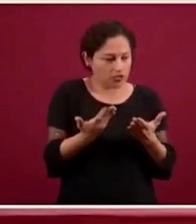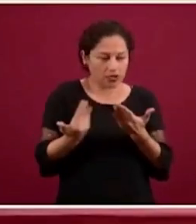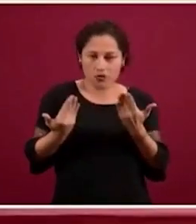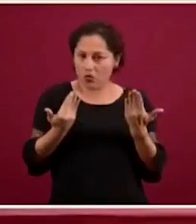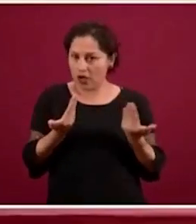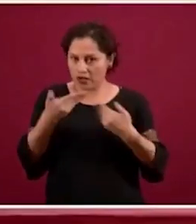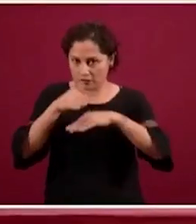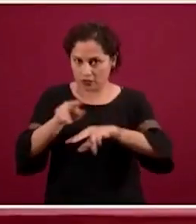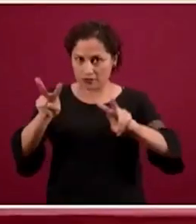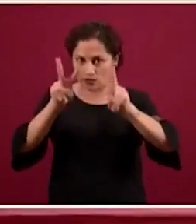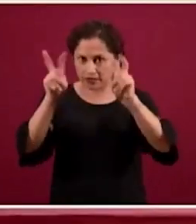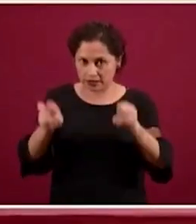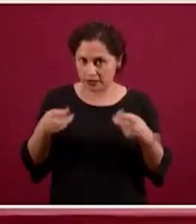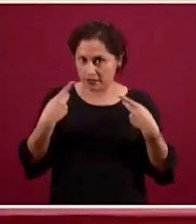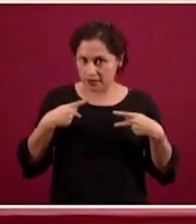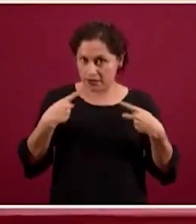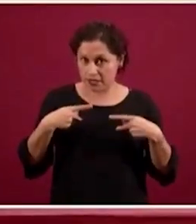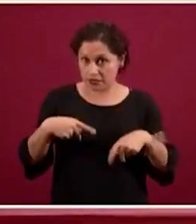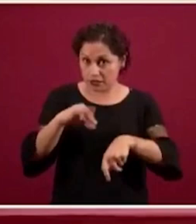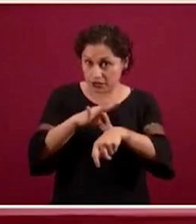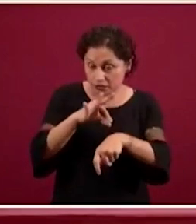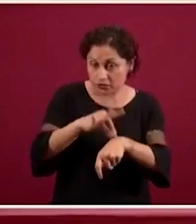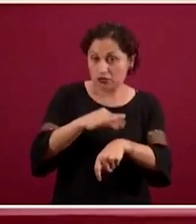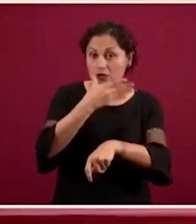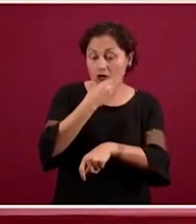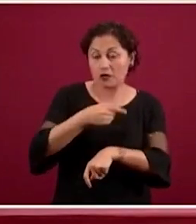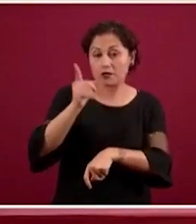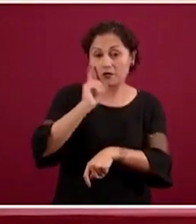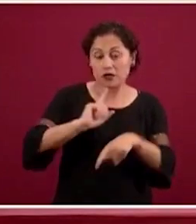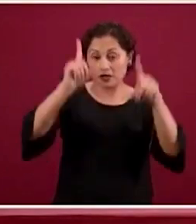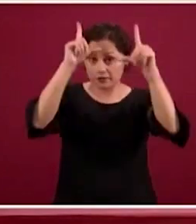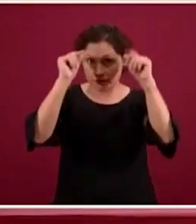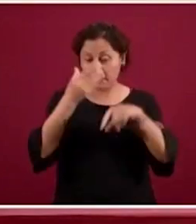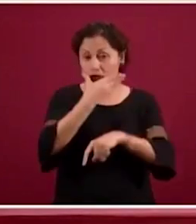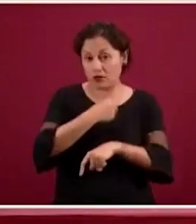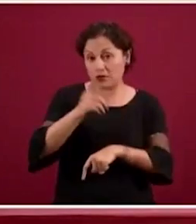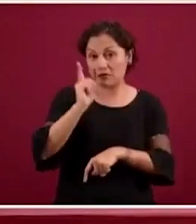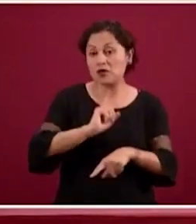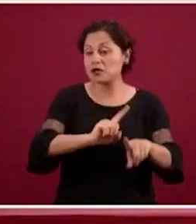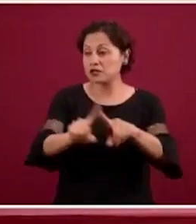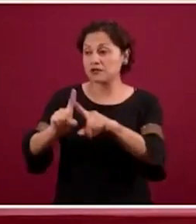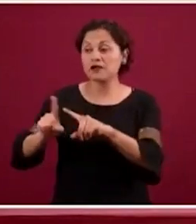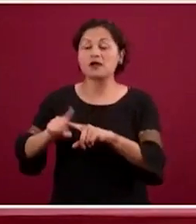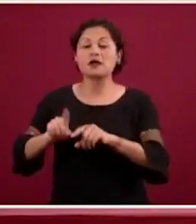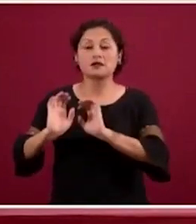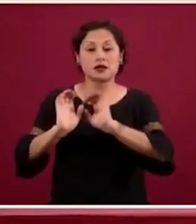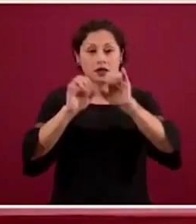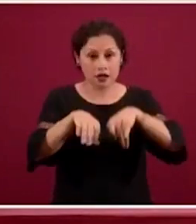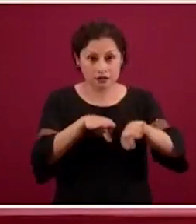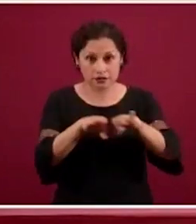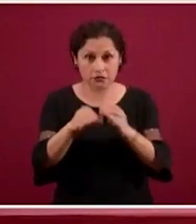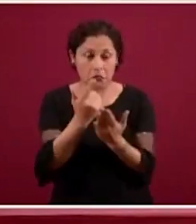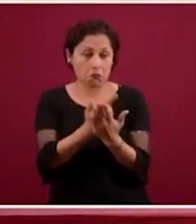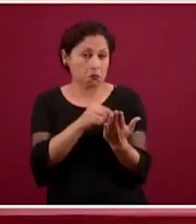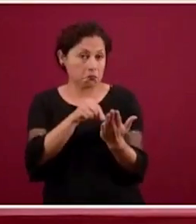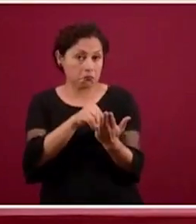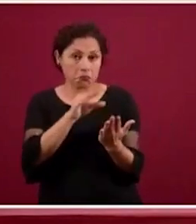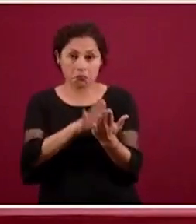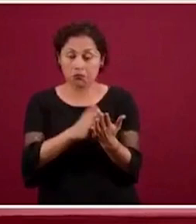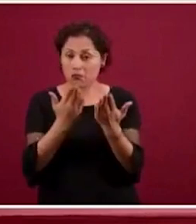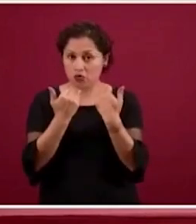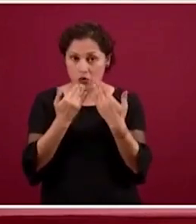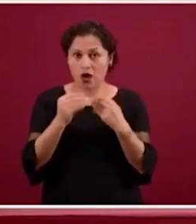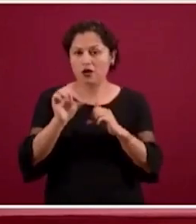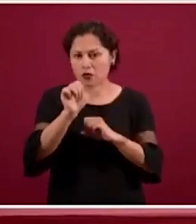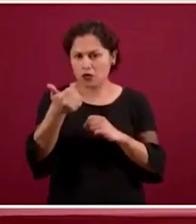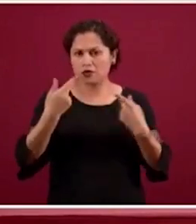reclutamiento de los médicos y médicas del bienestar y de enfermeras y enfermeros y del otro personal, también parte del equipo